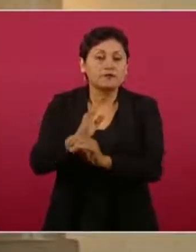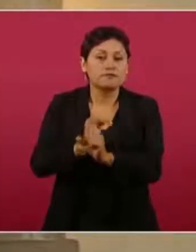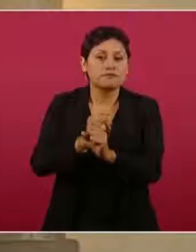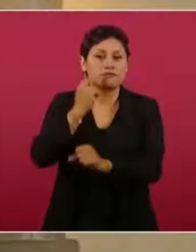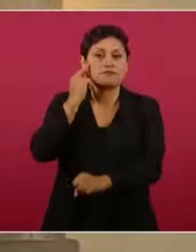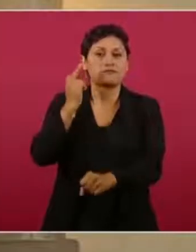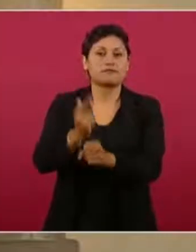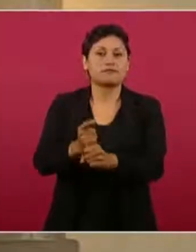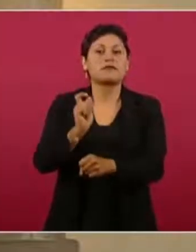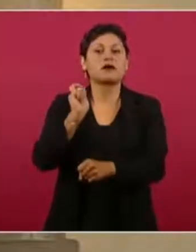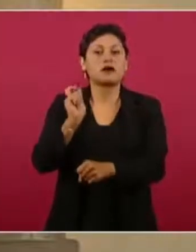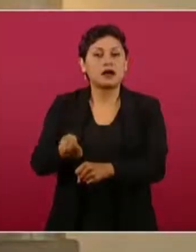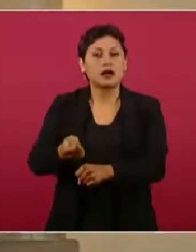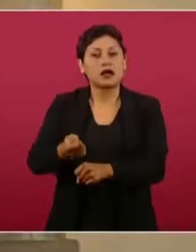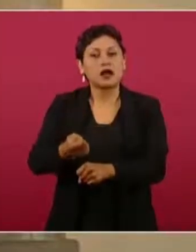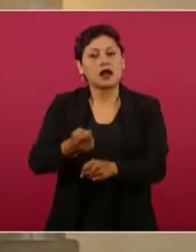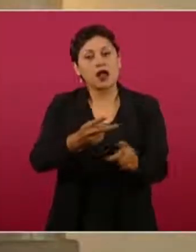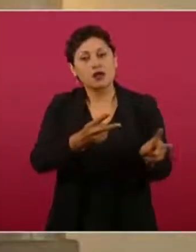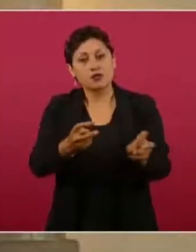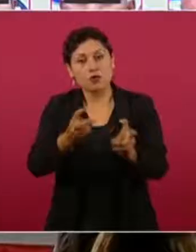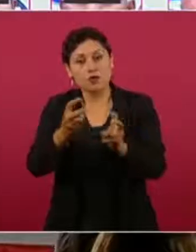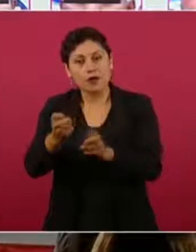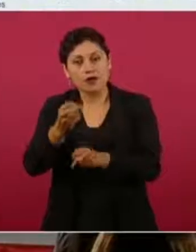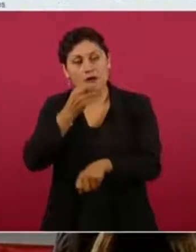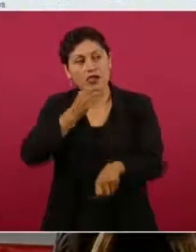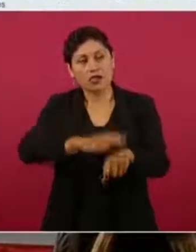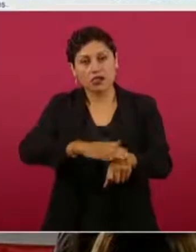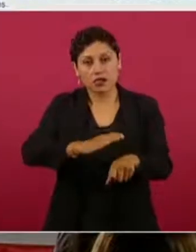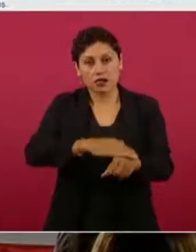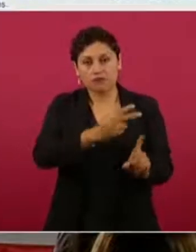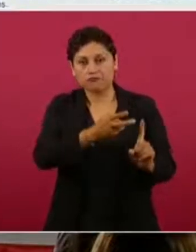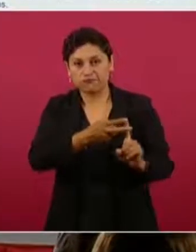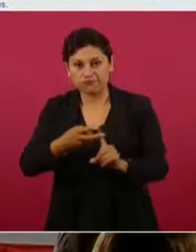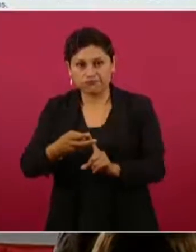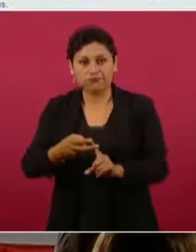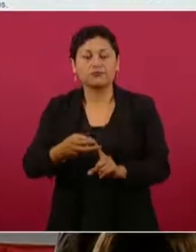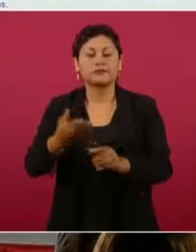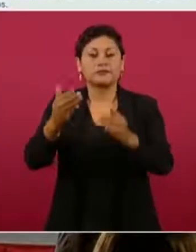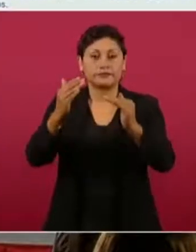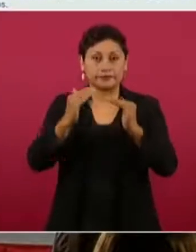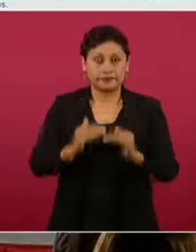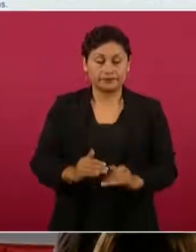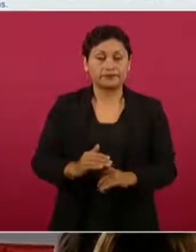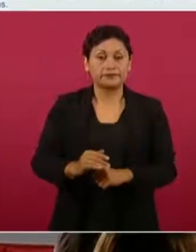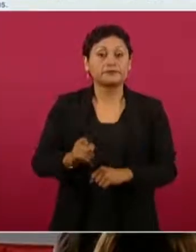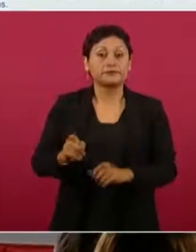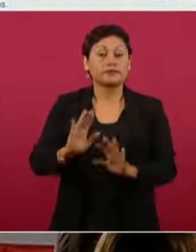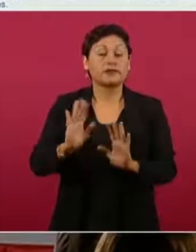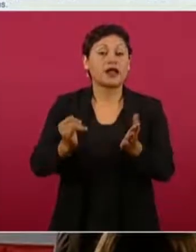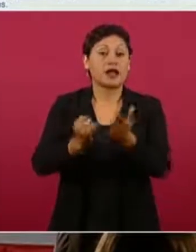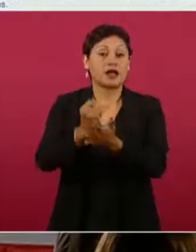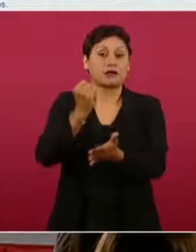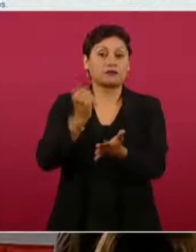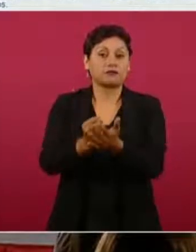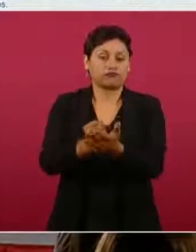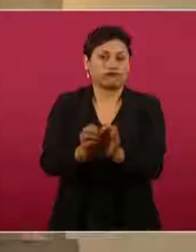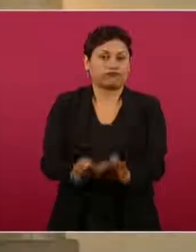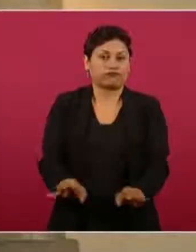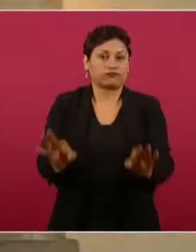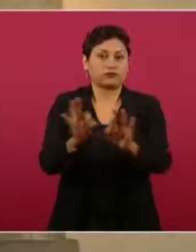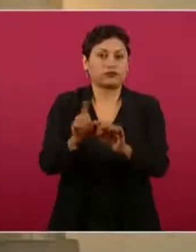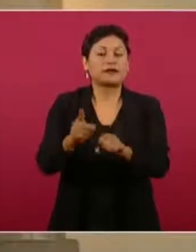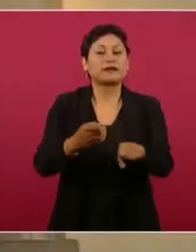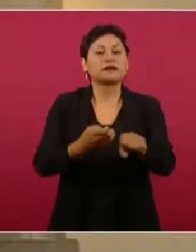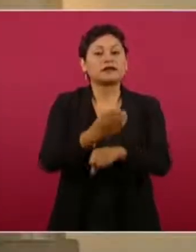extorsión, cobro de derecho de piso y secuestro. También en sentencias relevantes, en el caso de